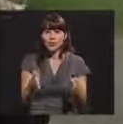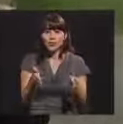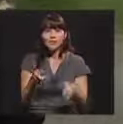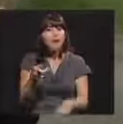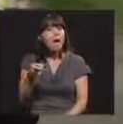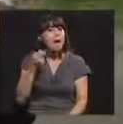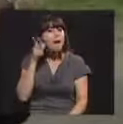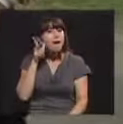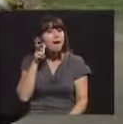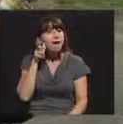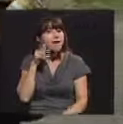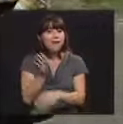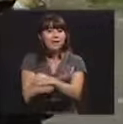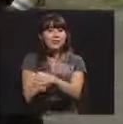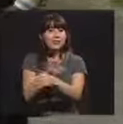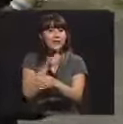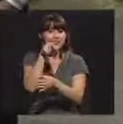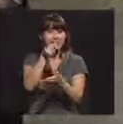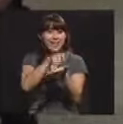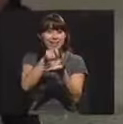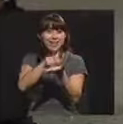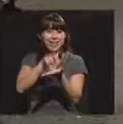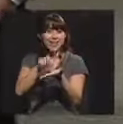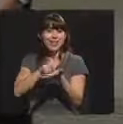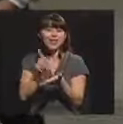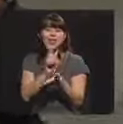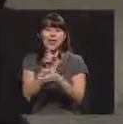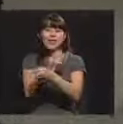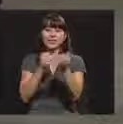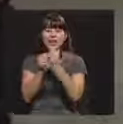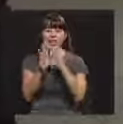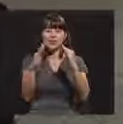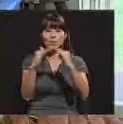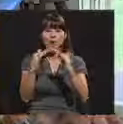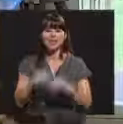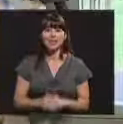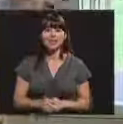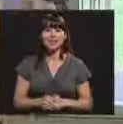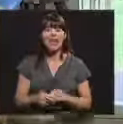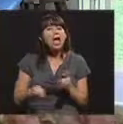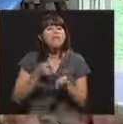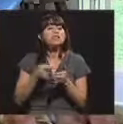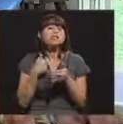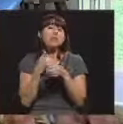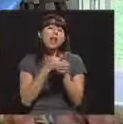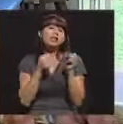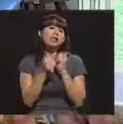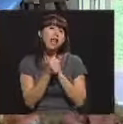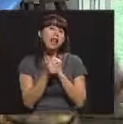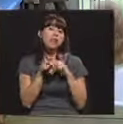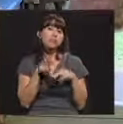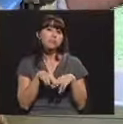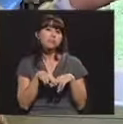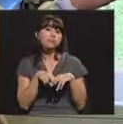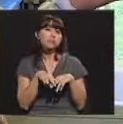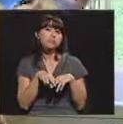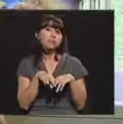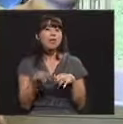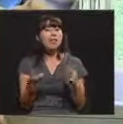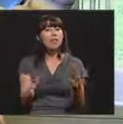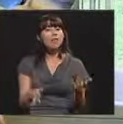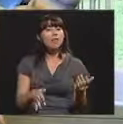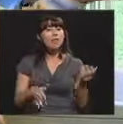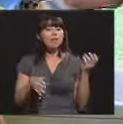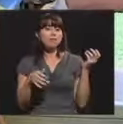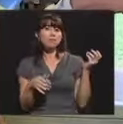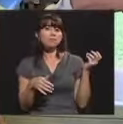es raro escuchar una que otra canción compuesta por él en la sala de su casa. Me quedé en la sala y cogí la guitarra y a poco rato